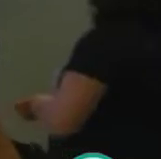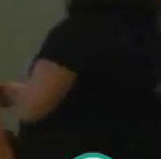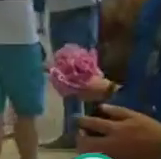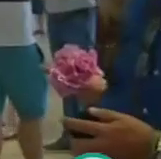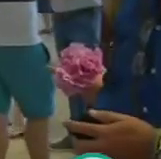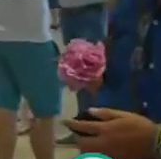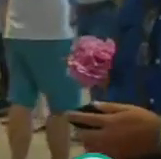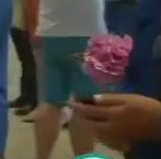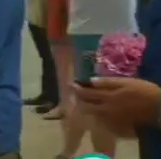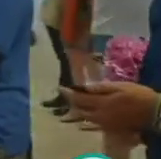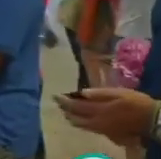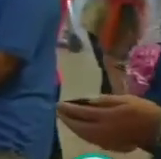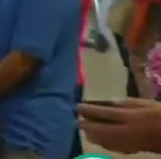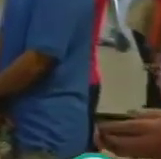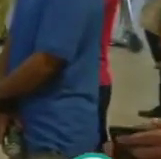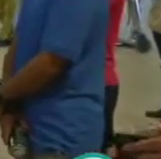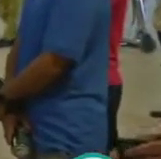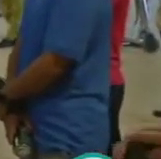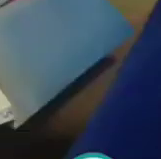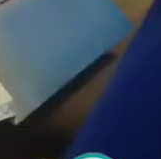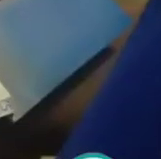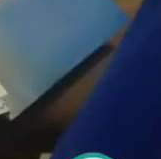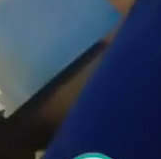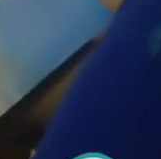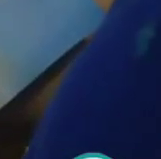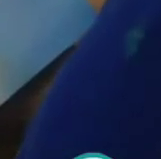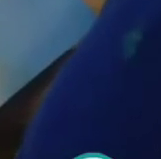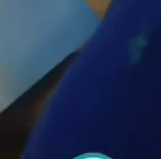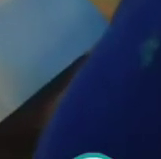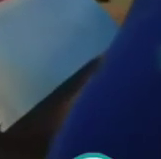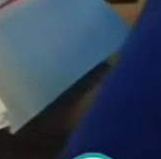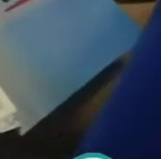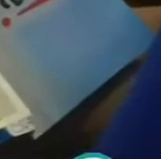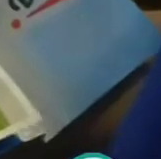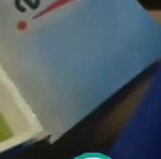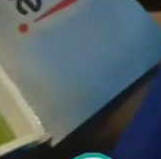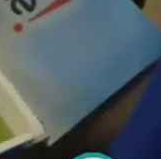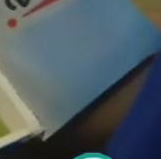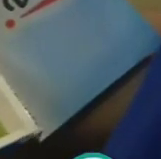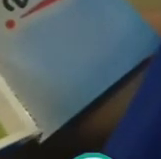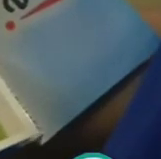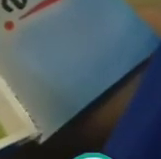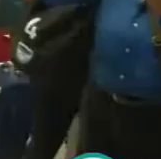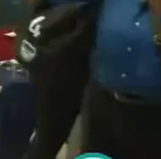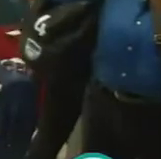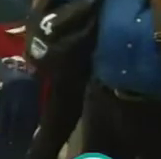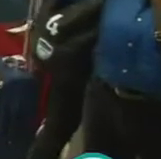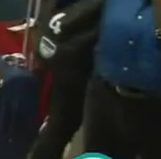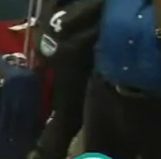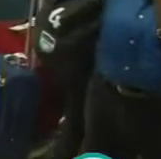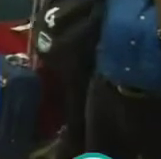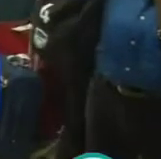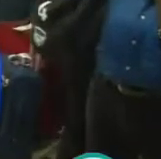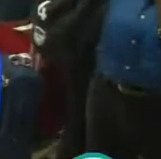Cádiz amanecía esta mañana con la presencia de mágico González, el ex futbolista salvadoreño visita la ciudad con motivo de la